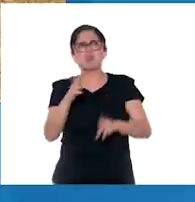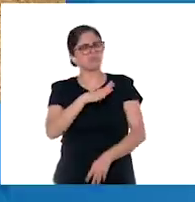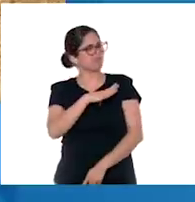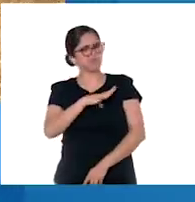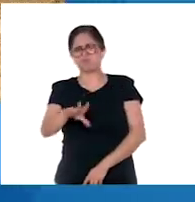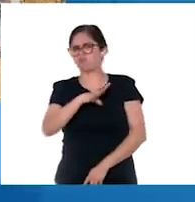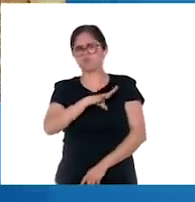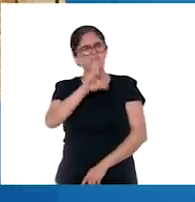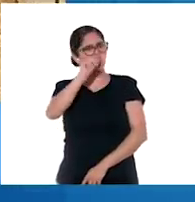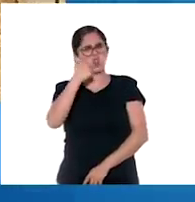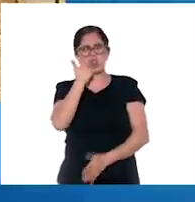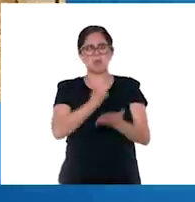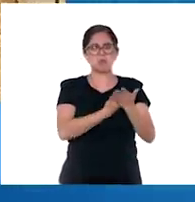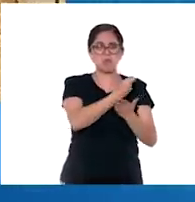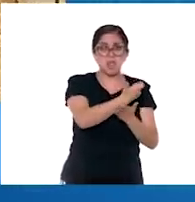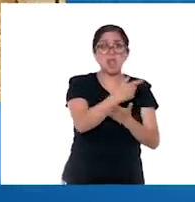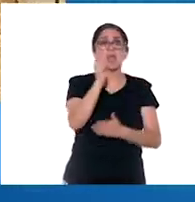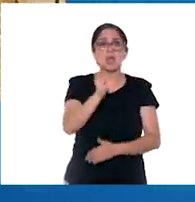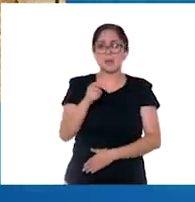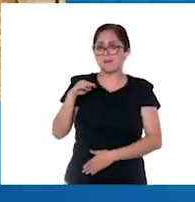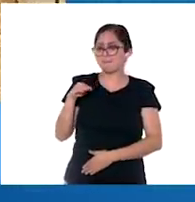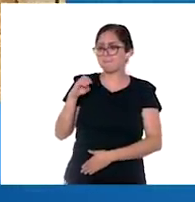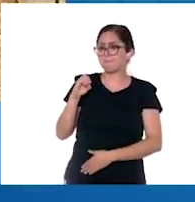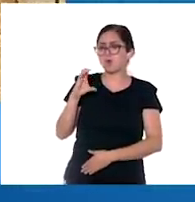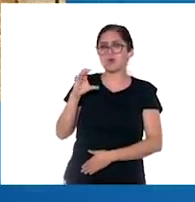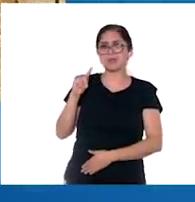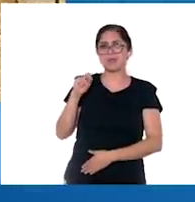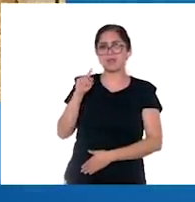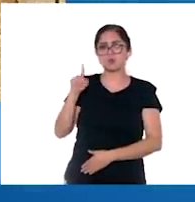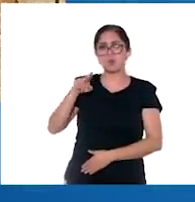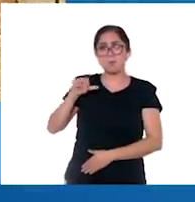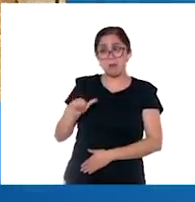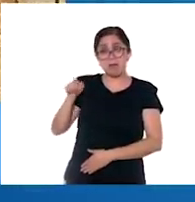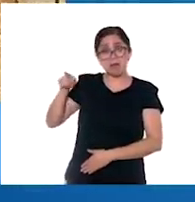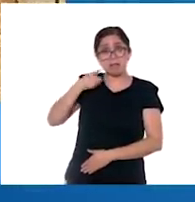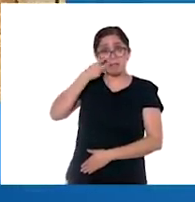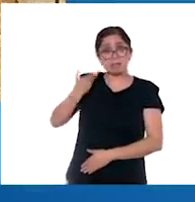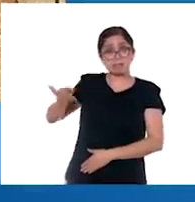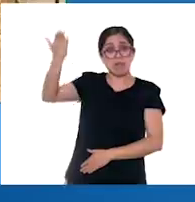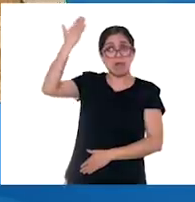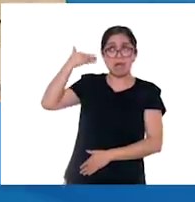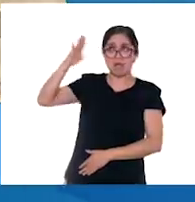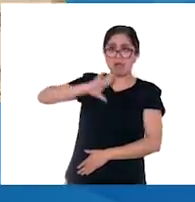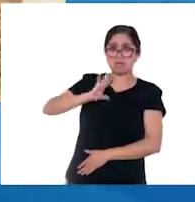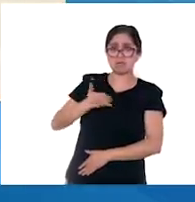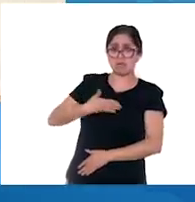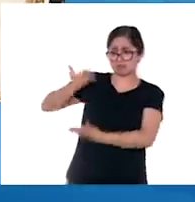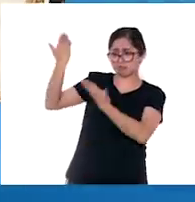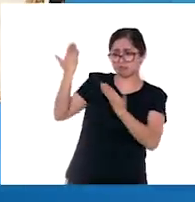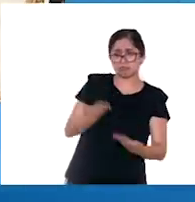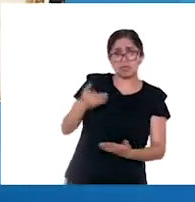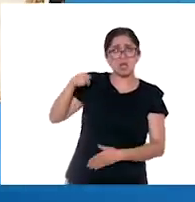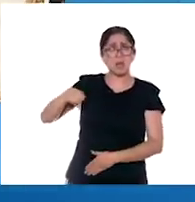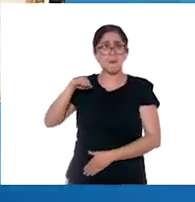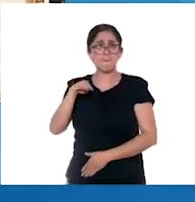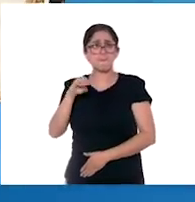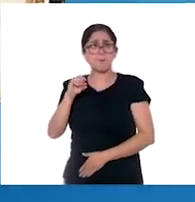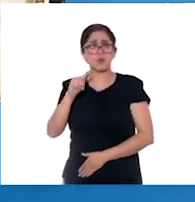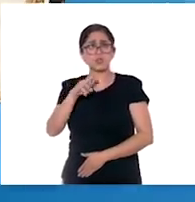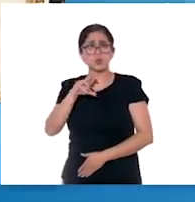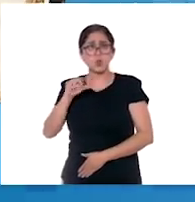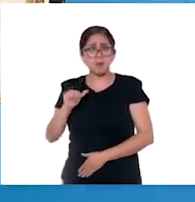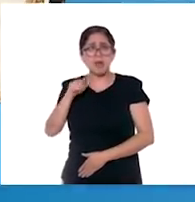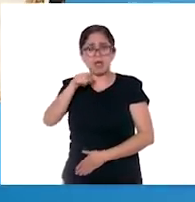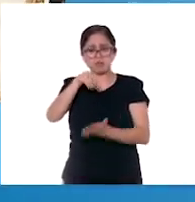este tributo. Moctezuma Shocoyotzin fue uno de los tlatoanis mexicas. Se cuenta que antes de la llegada de los españoles, Moctezuma tuvo ocho presagios